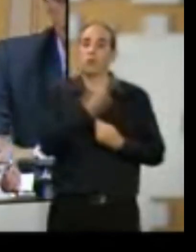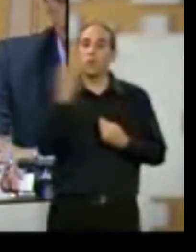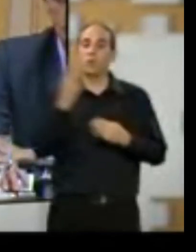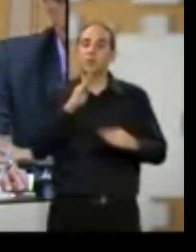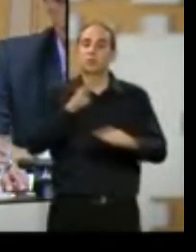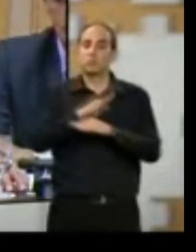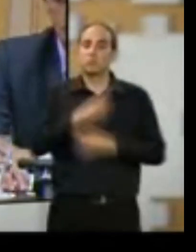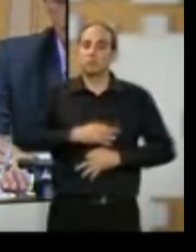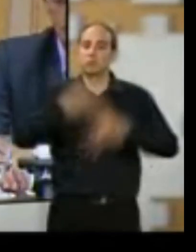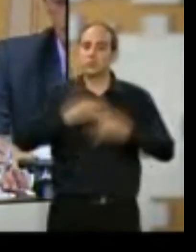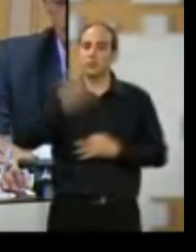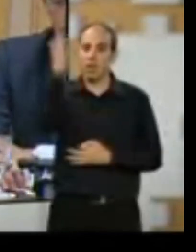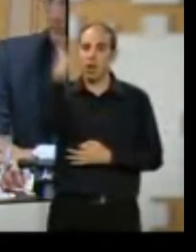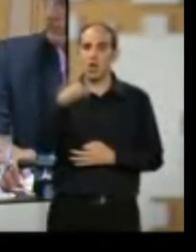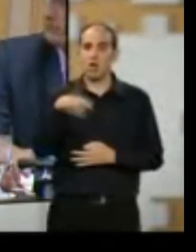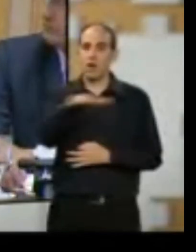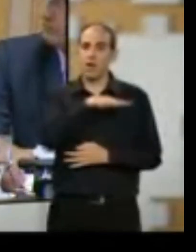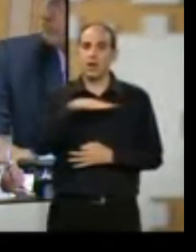inversiones en Aragón en el ámbito estatutario. Gracias. Gracias.